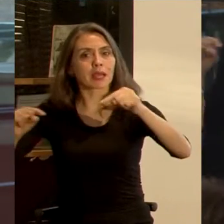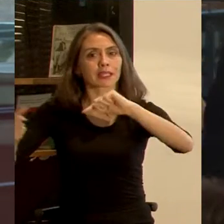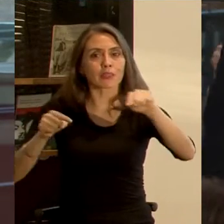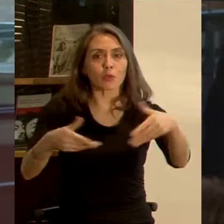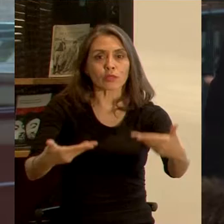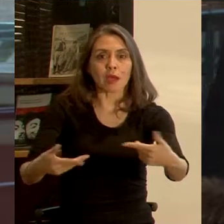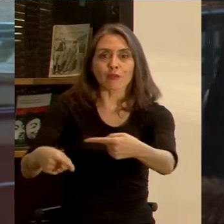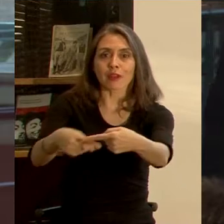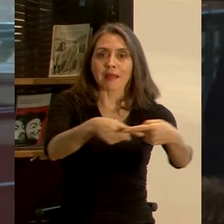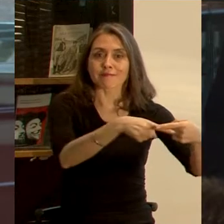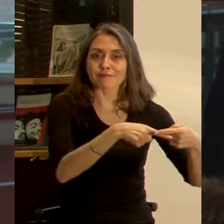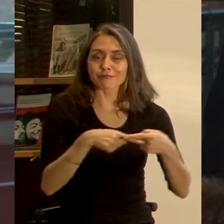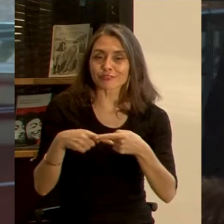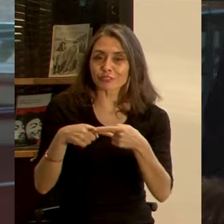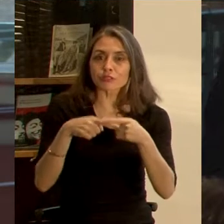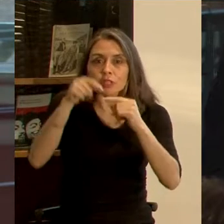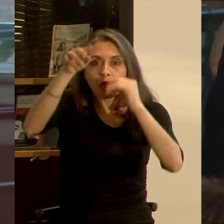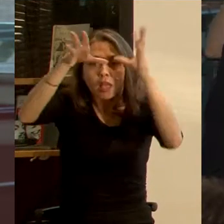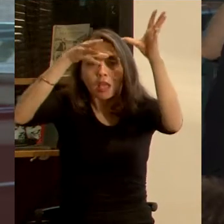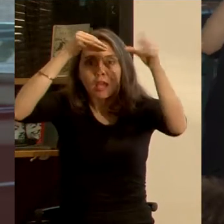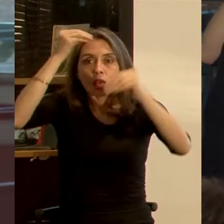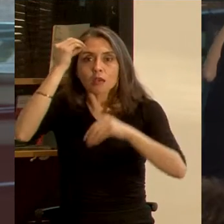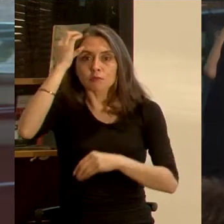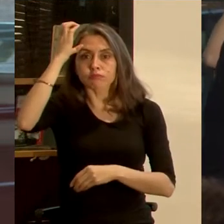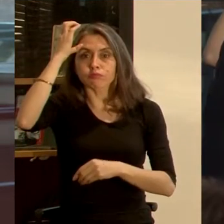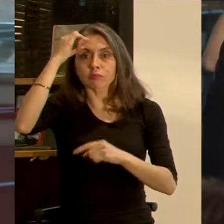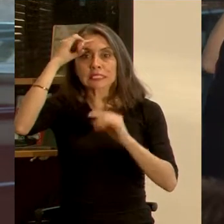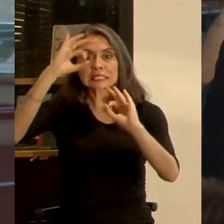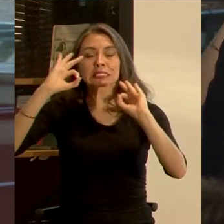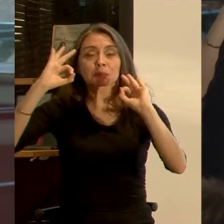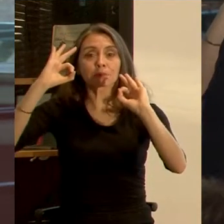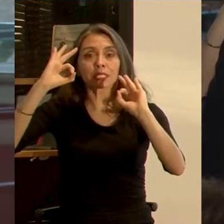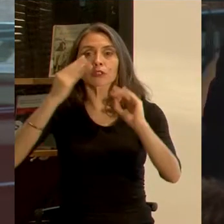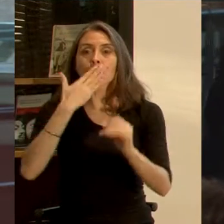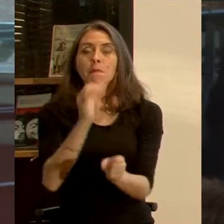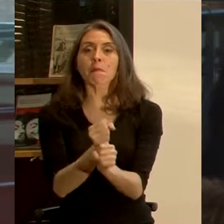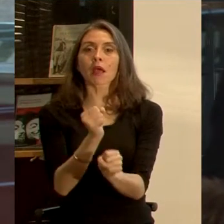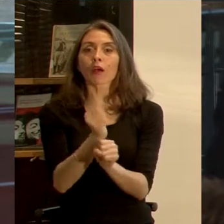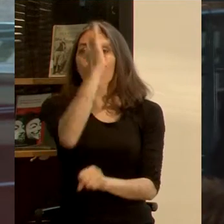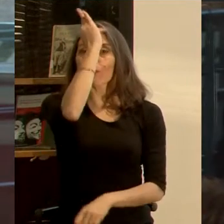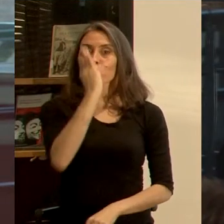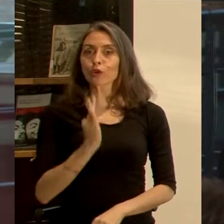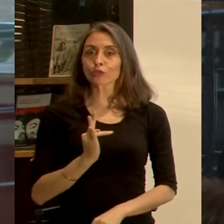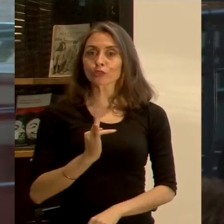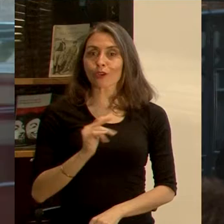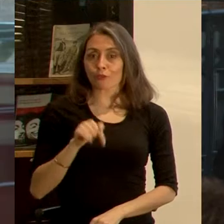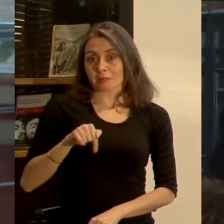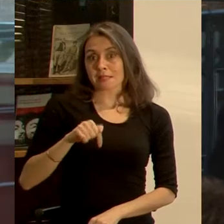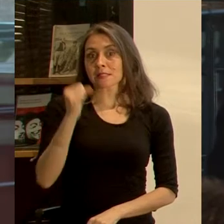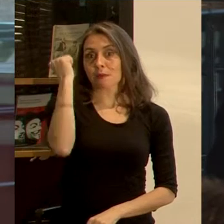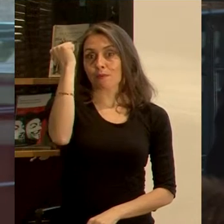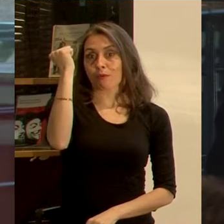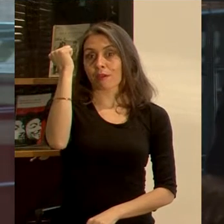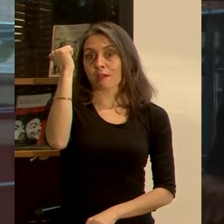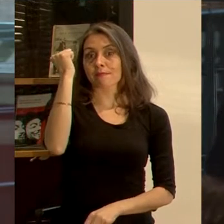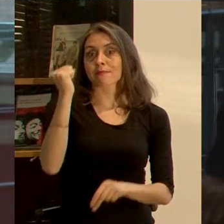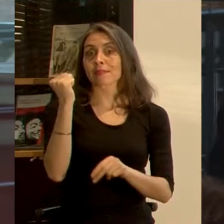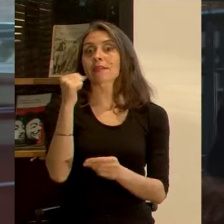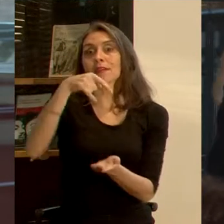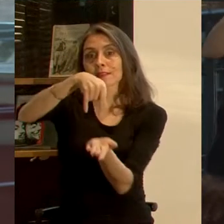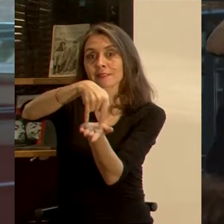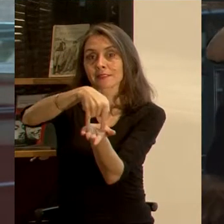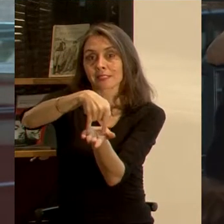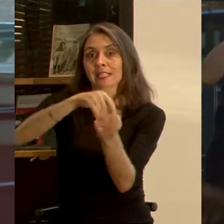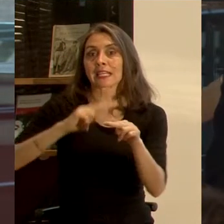sociedad, generando conocimiento especializado para el mejor desempeño de las funciones del poder legislativo. La